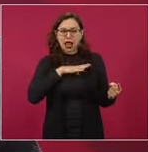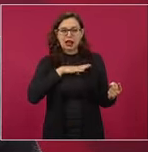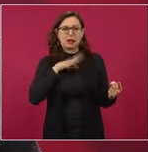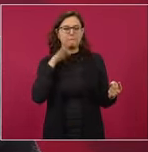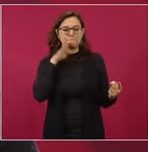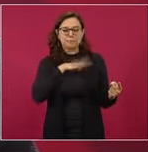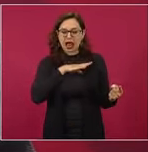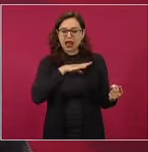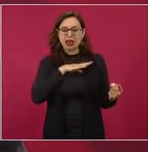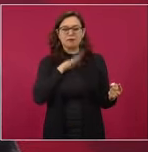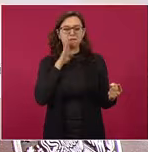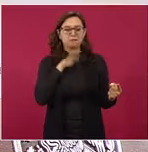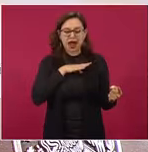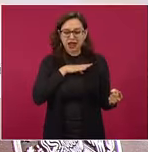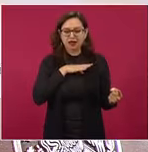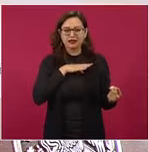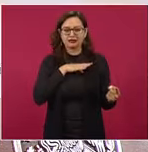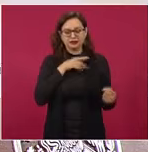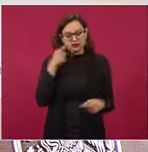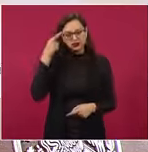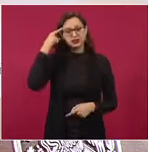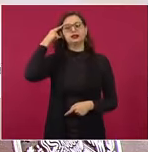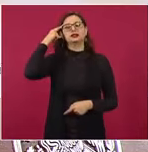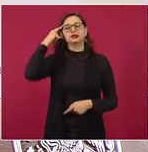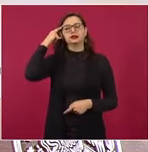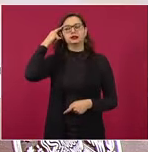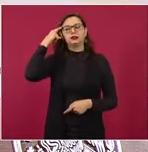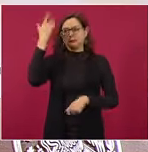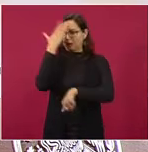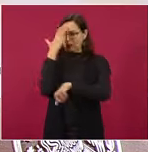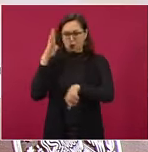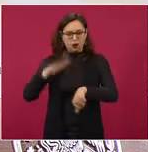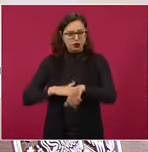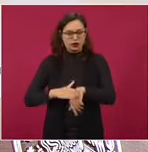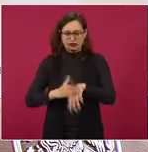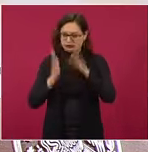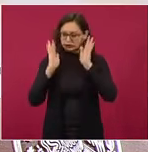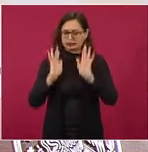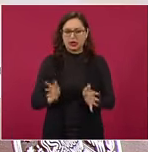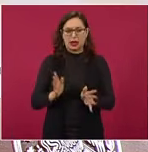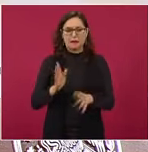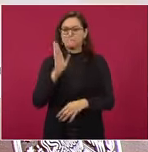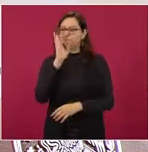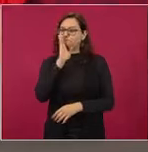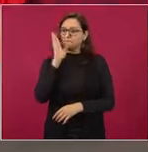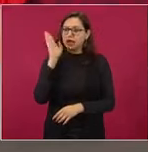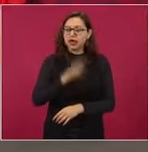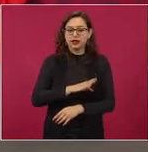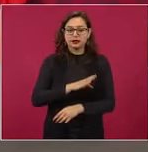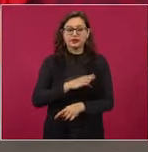que no dé, como era antes, hasta prestigio,